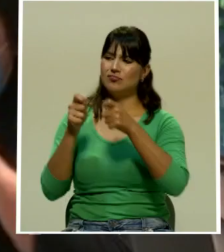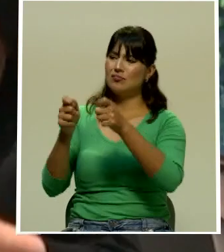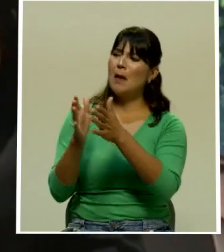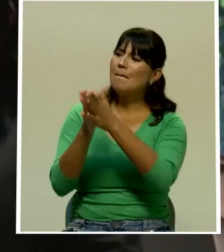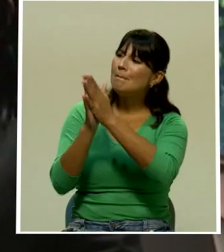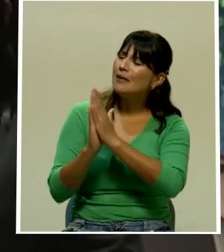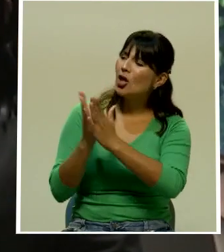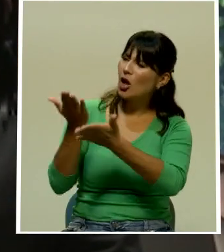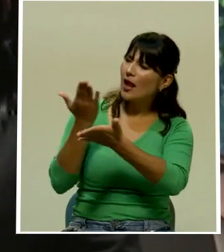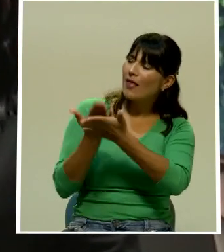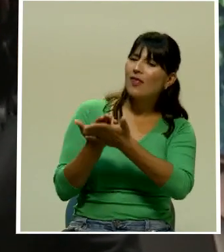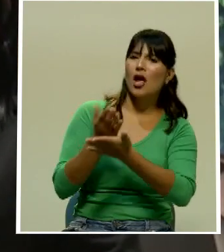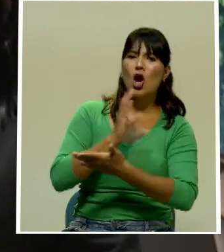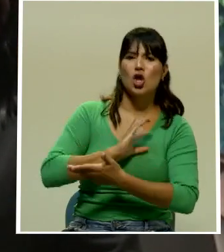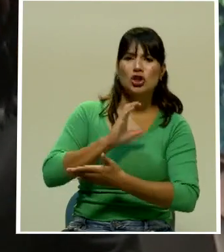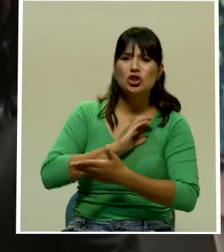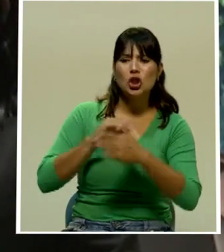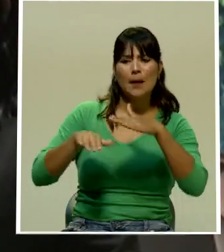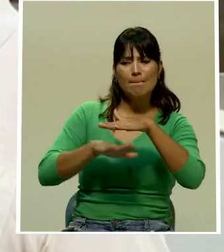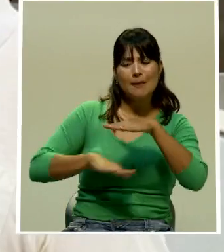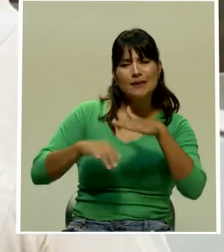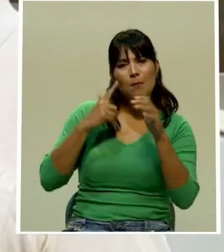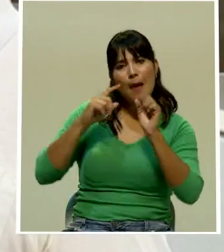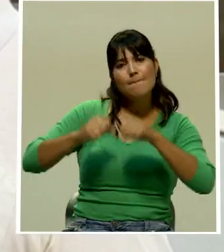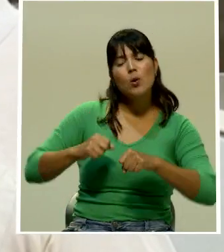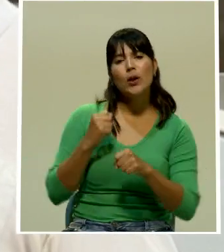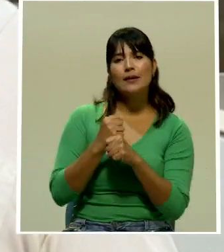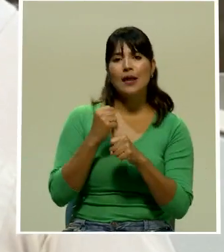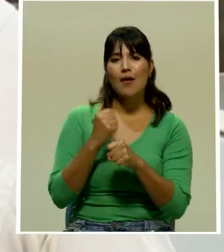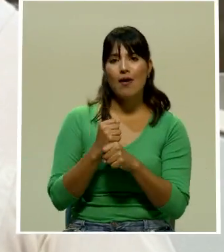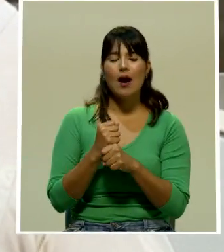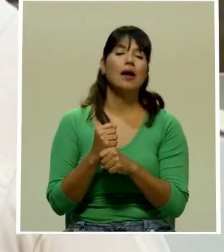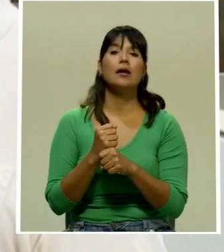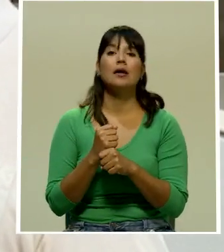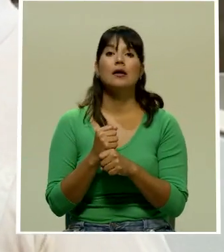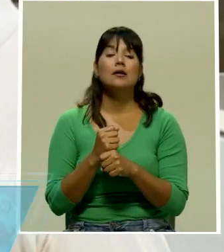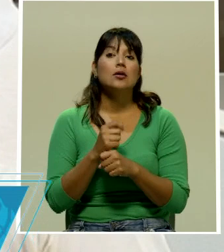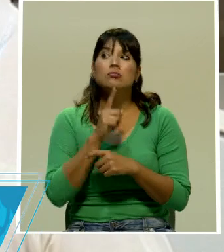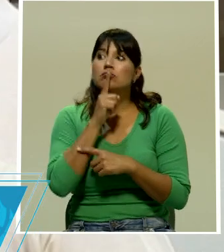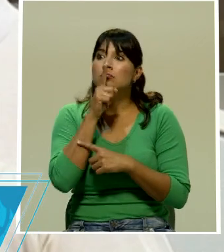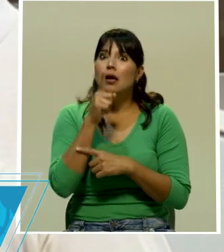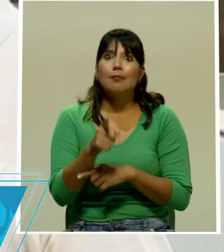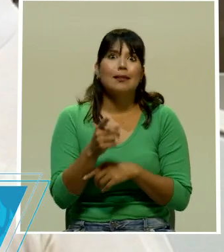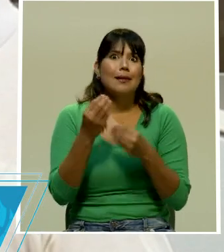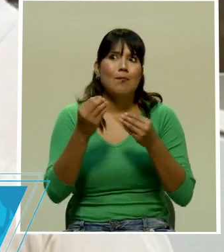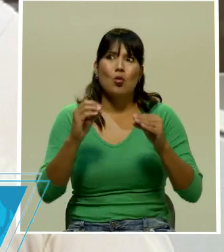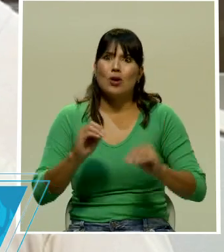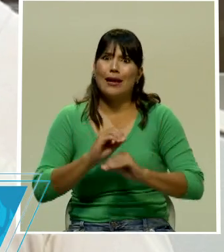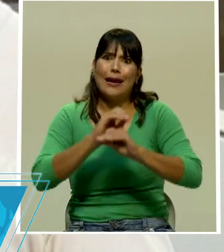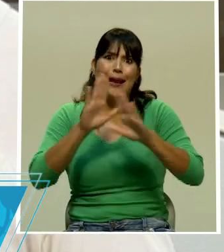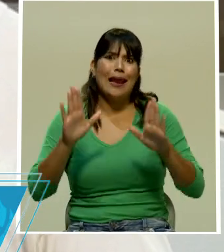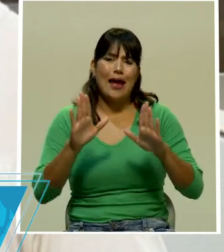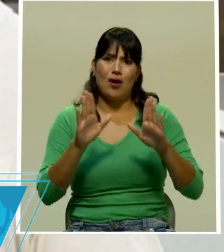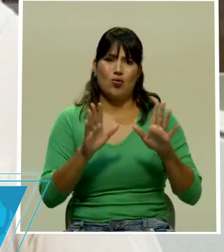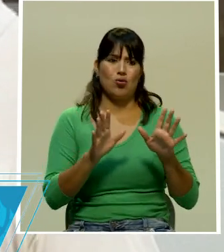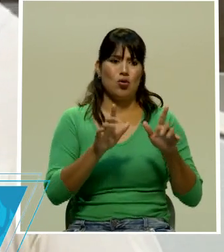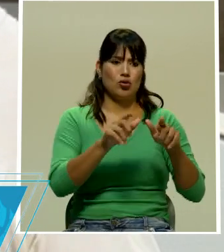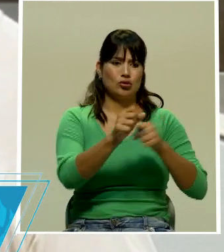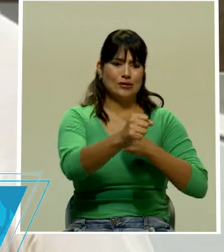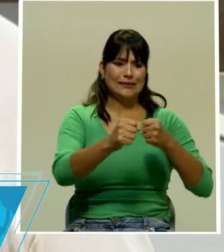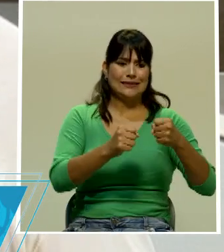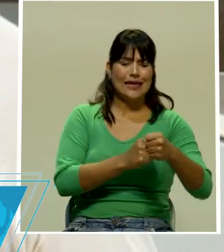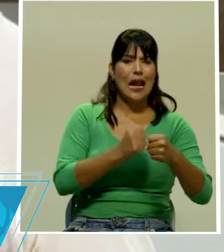condiciones mínimas para desarrollar su labor hay una lejanía muy evidente con respecto al plenario hay